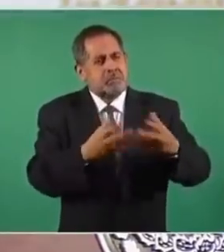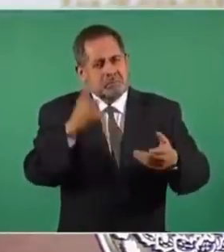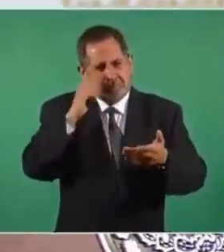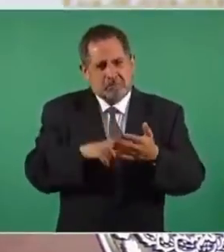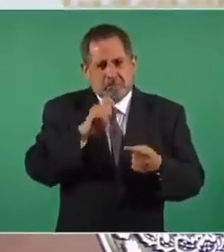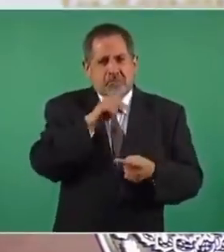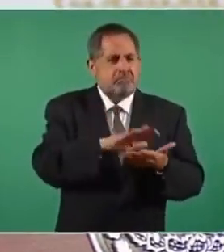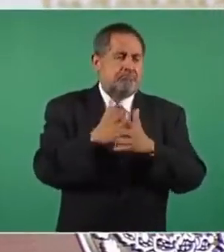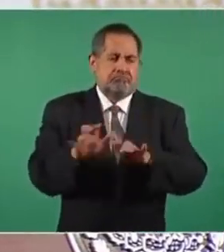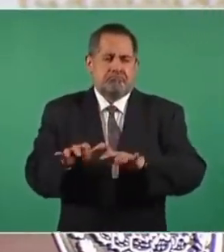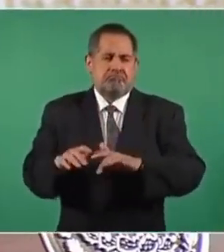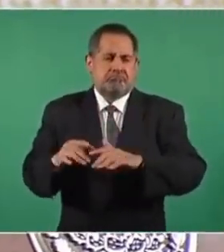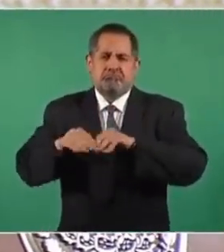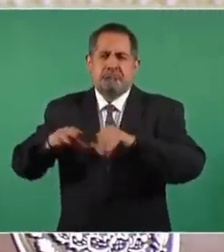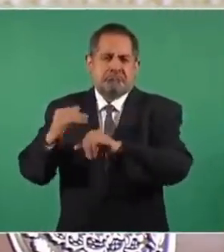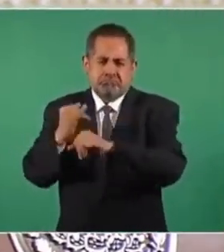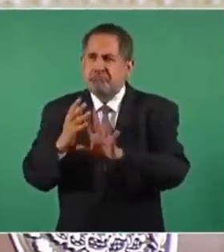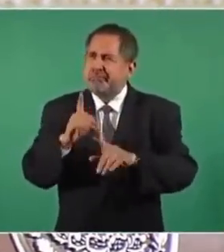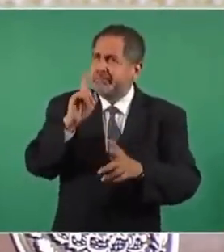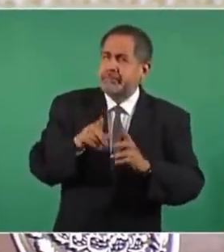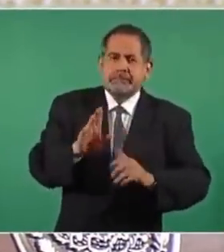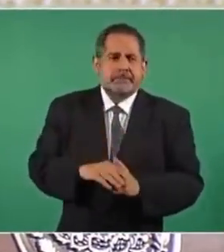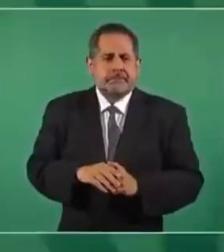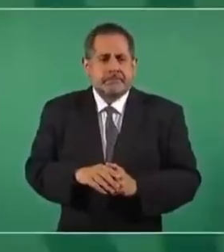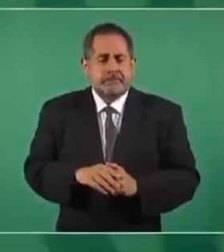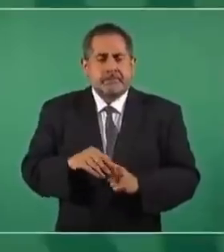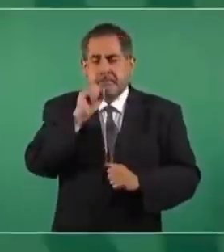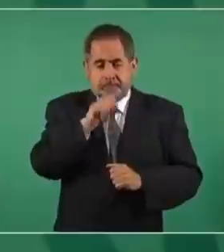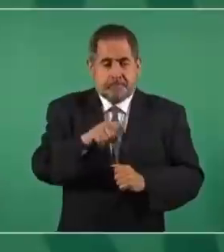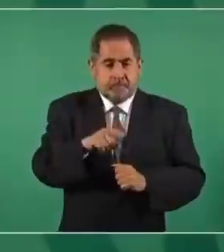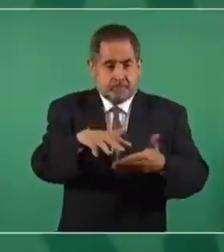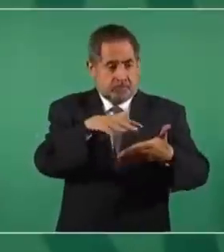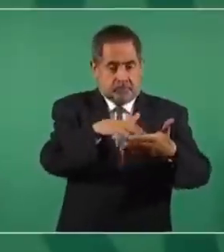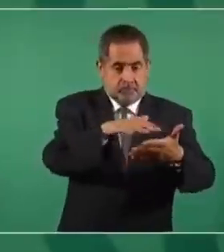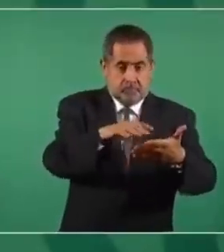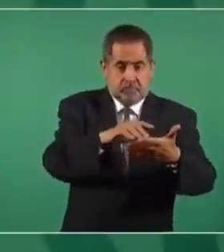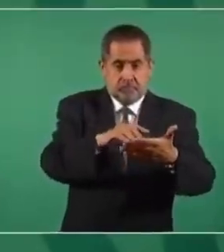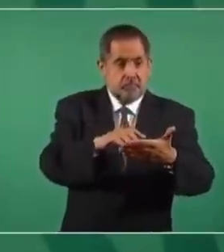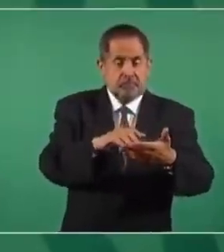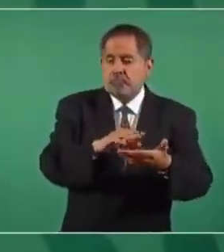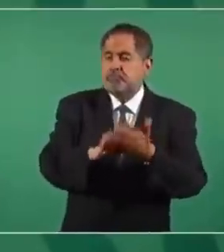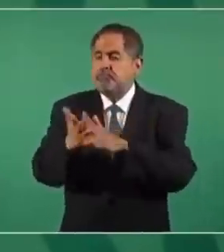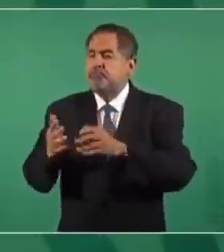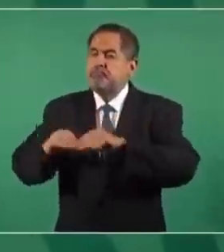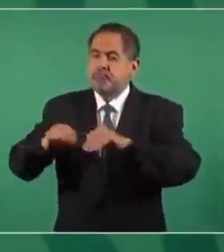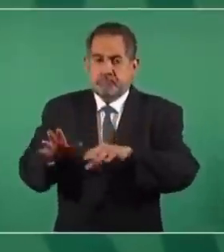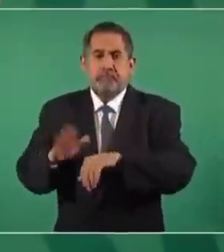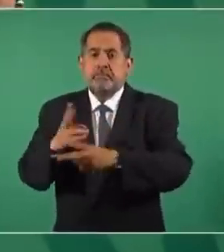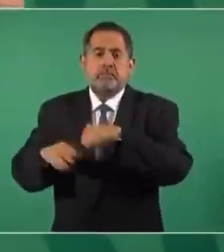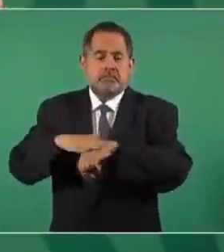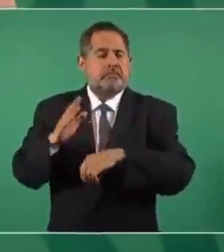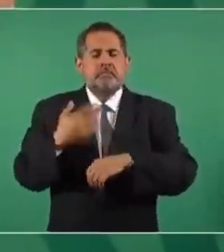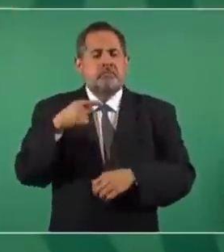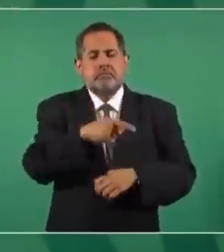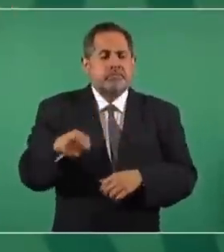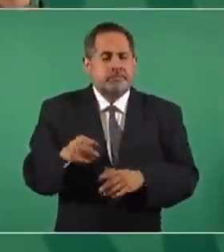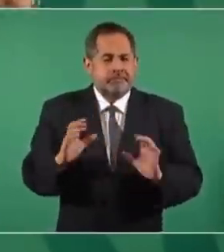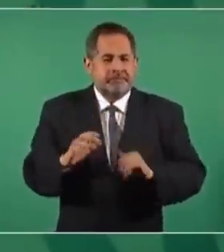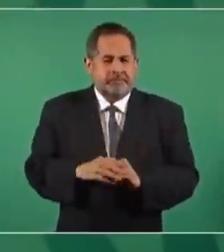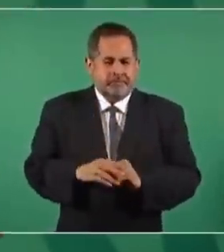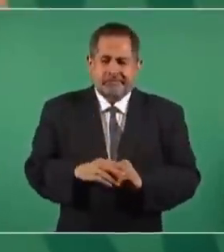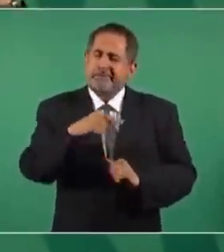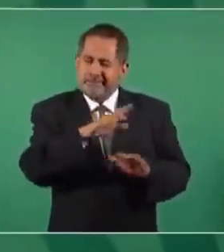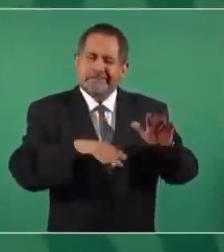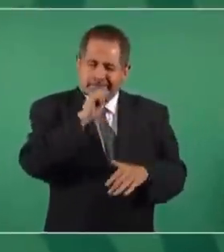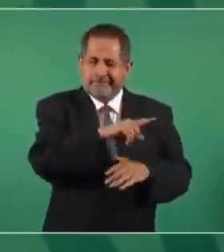también cambió a lo electrónico, pero tiene el mismo número de electores e incluso ha crecido porque ha cuidado y